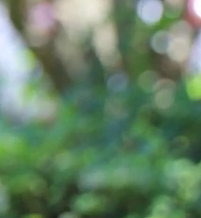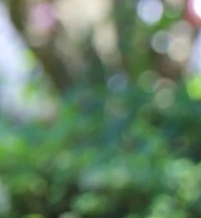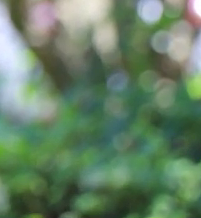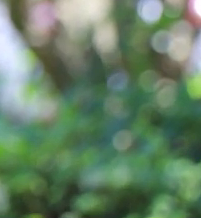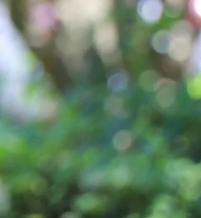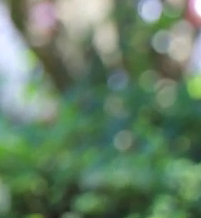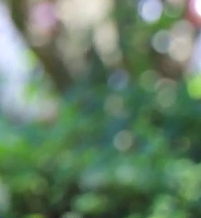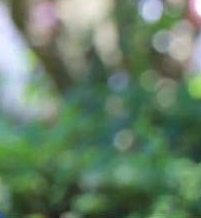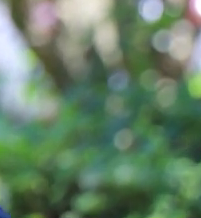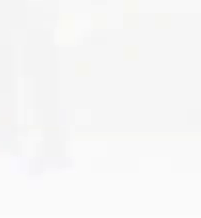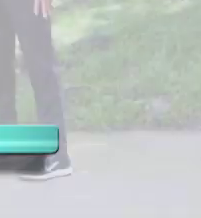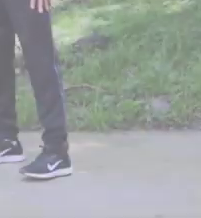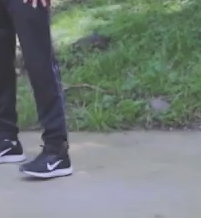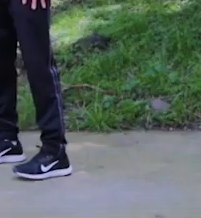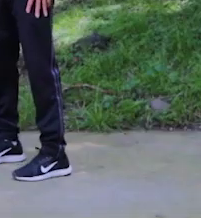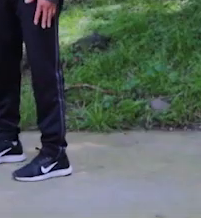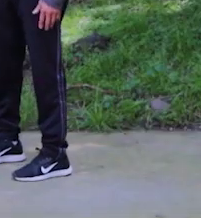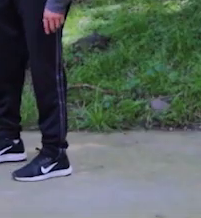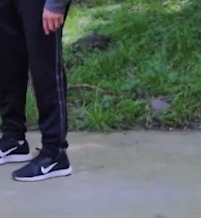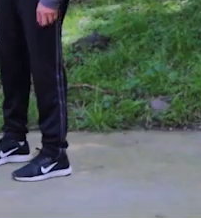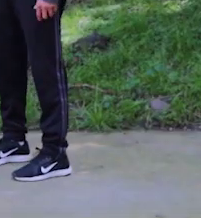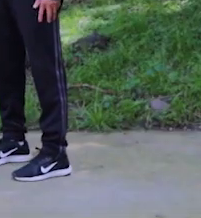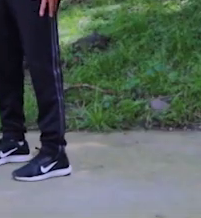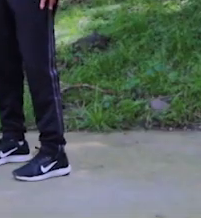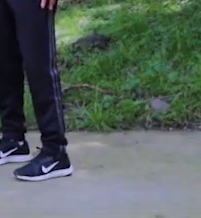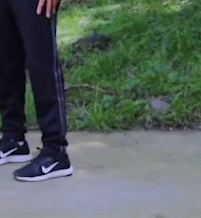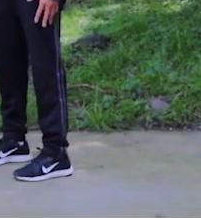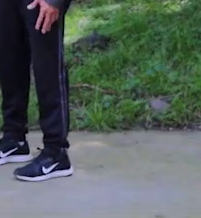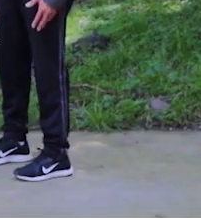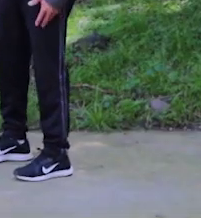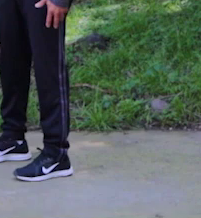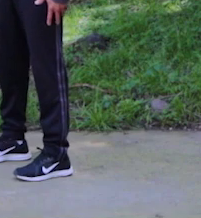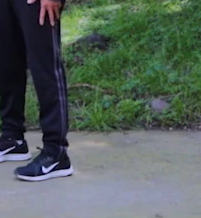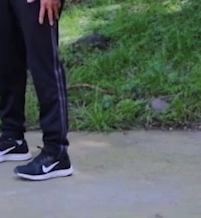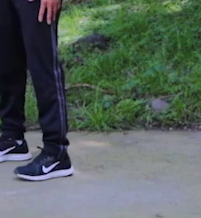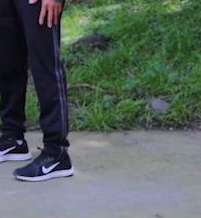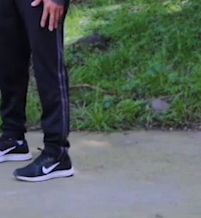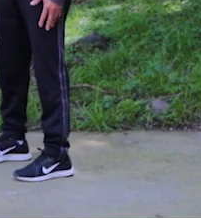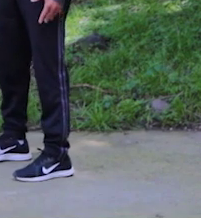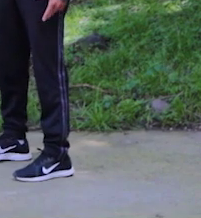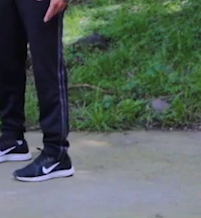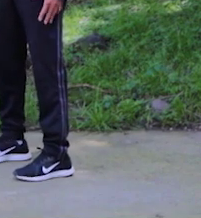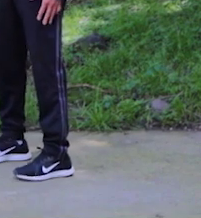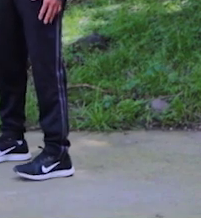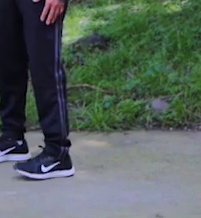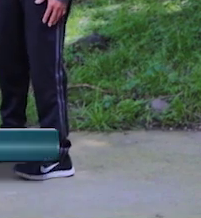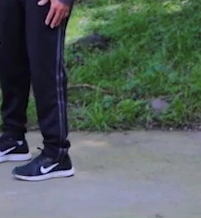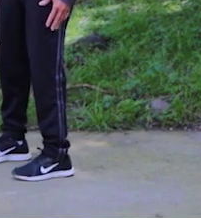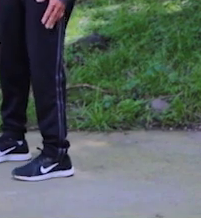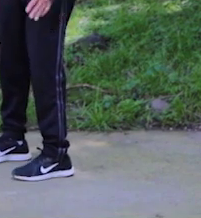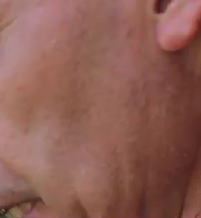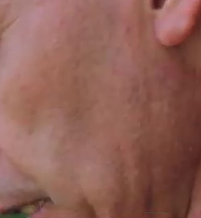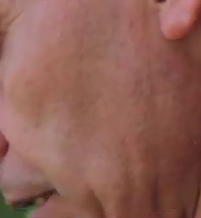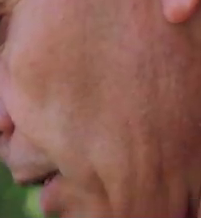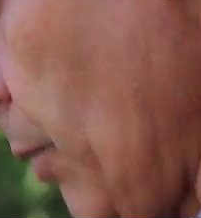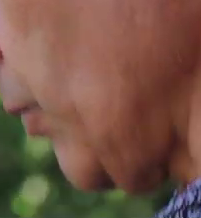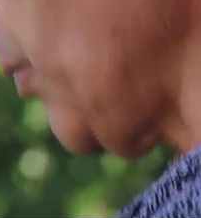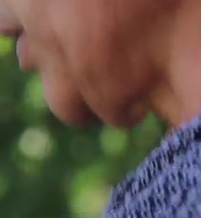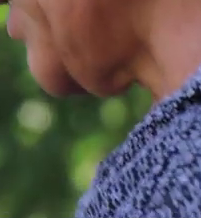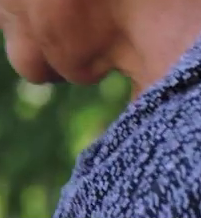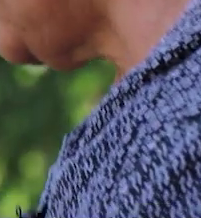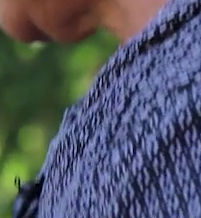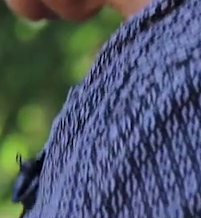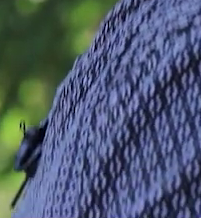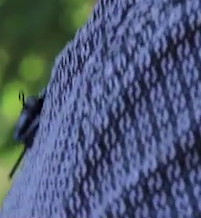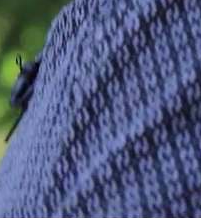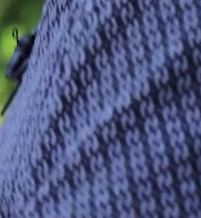Otra. Ok, Irving. Nos vamos a parar. Abrimos nuestro compás. Y vamos. Lo que vamos a hacer es. Vamos a